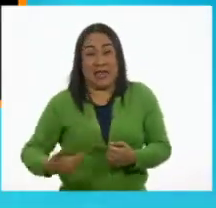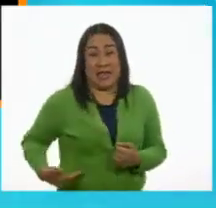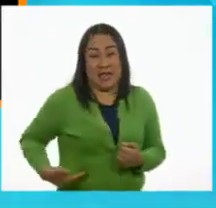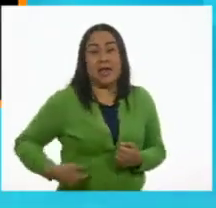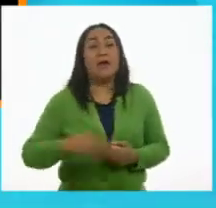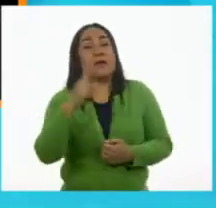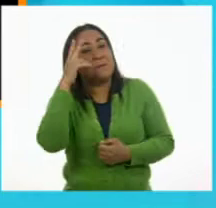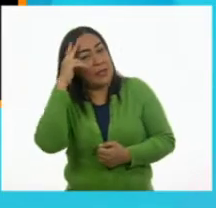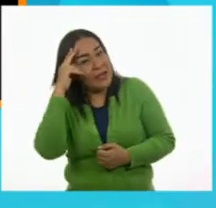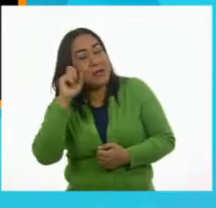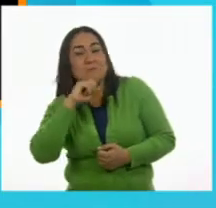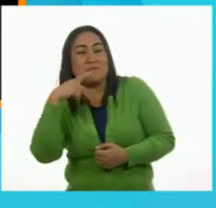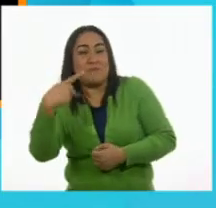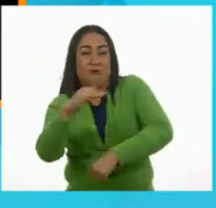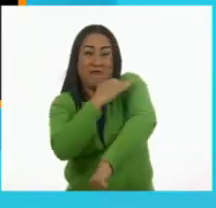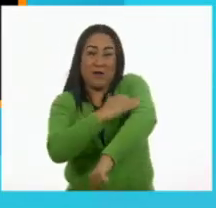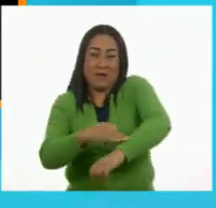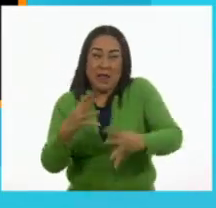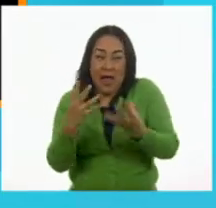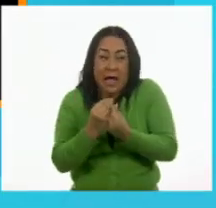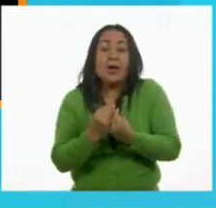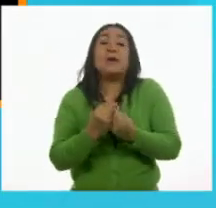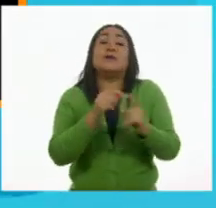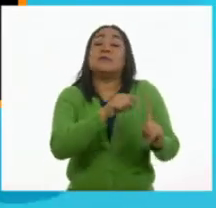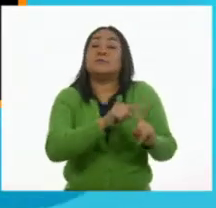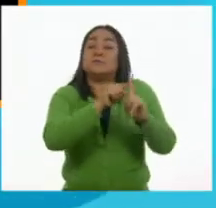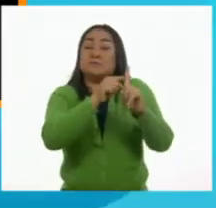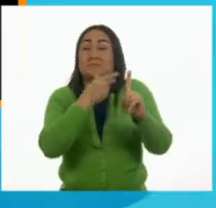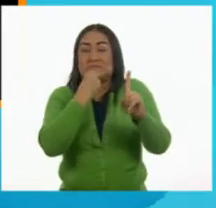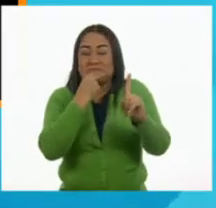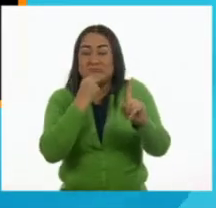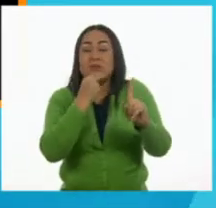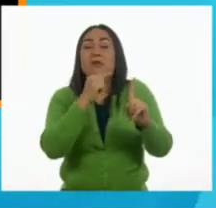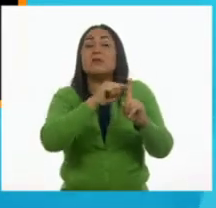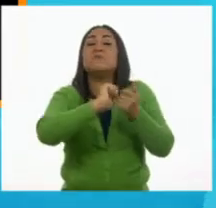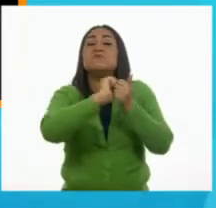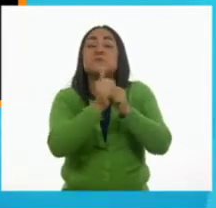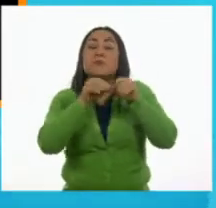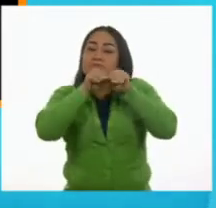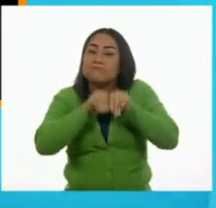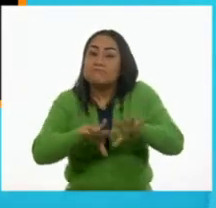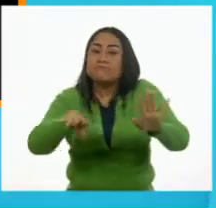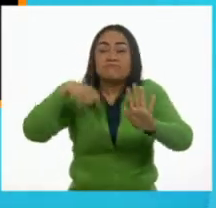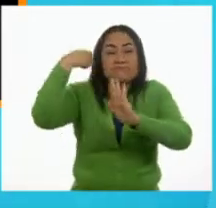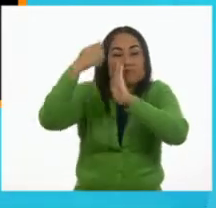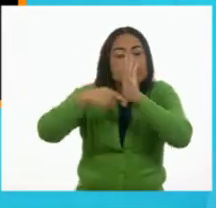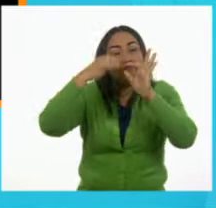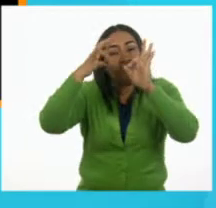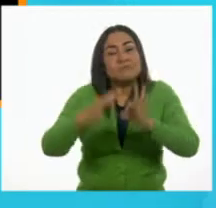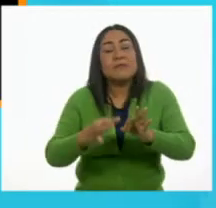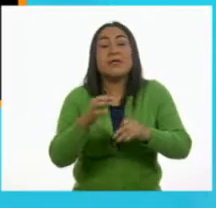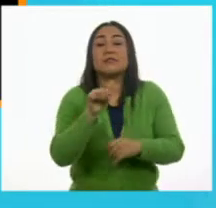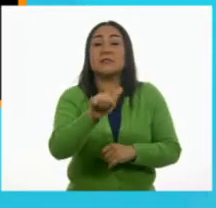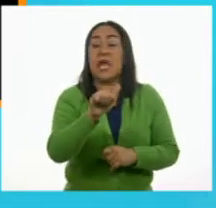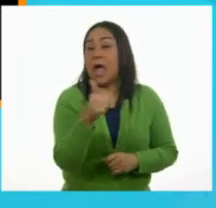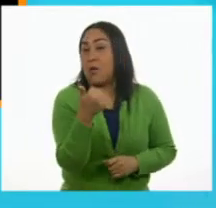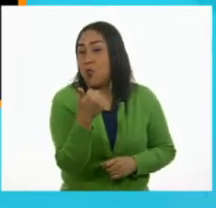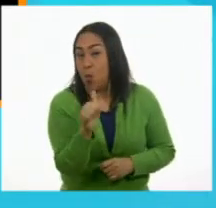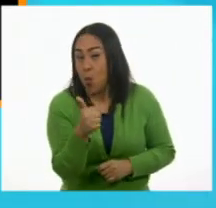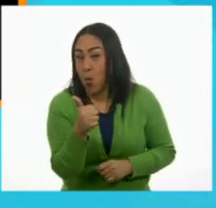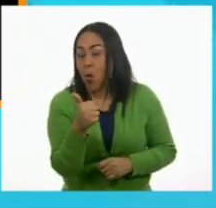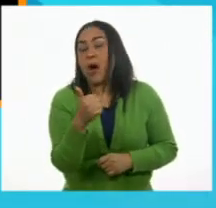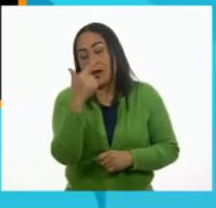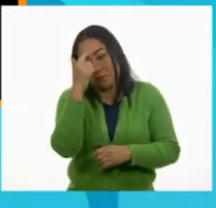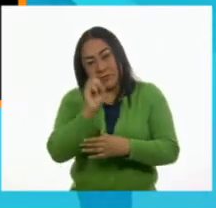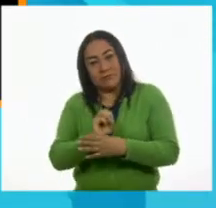Díaz y su familia, el cinematógrafo hizo su aparición en la sociedad mexicana el 16 de agosto. Para hacer